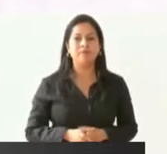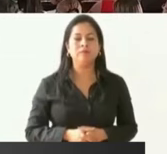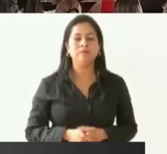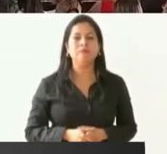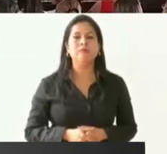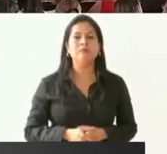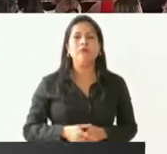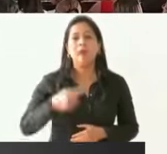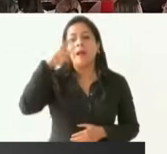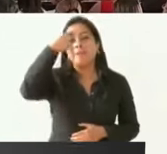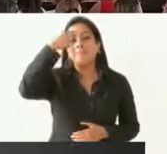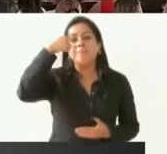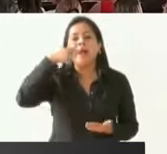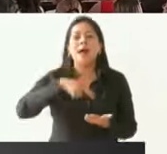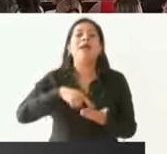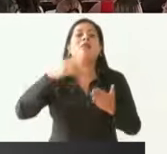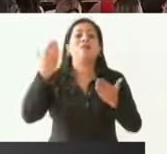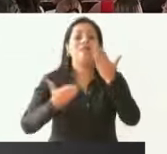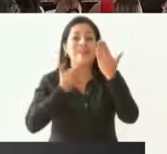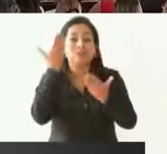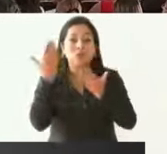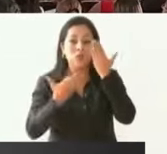para los estudiantes.